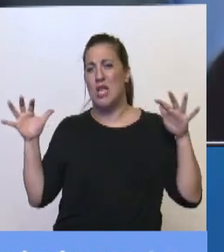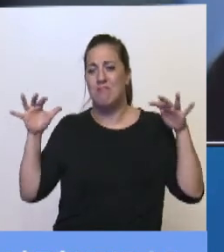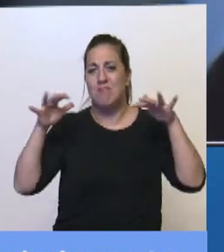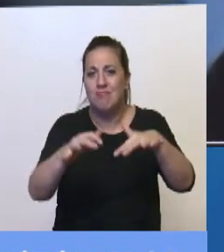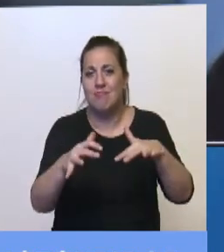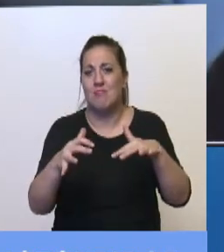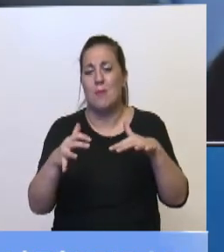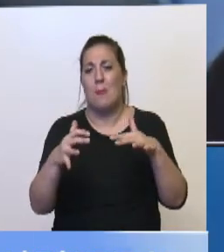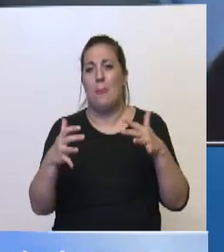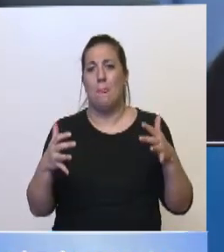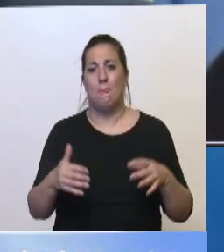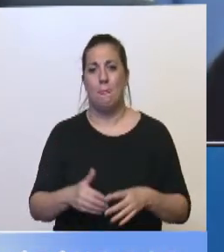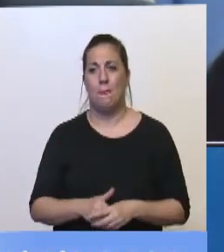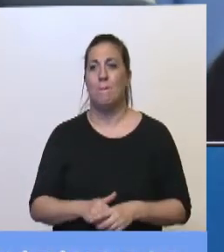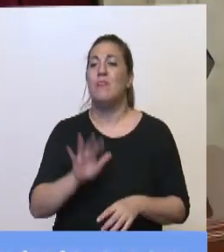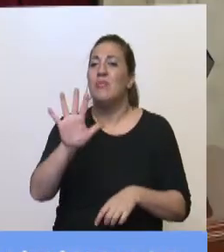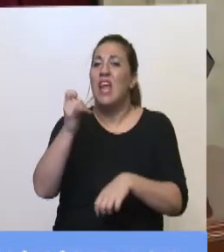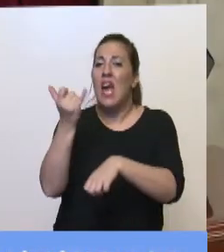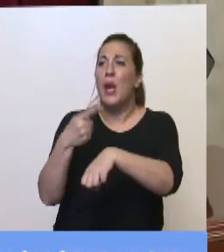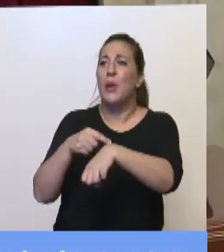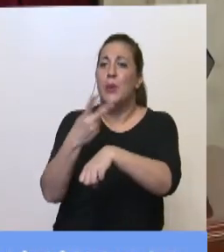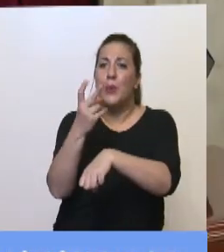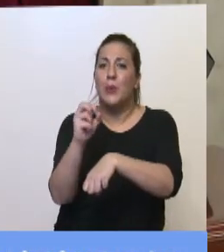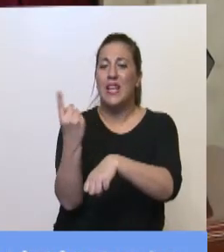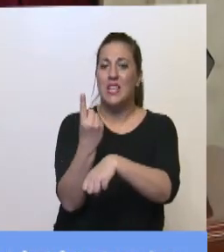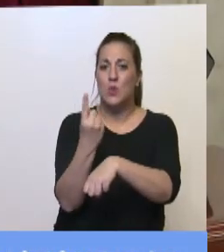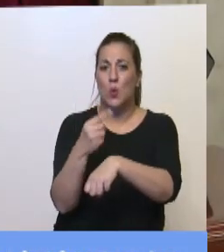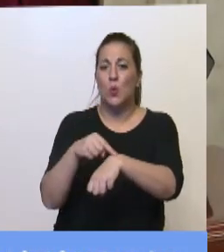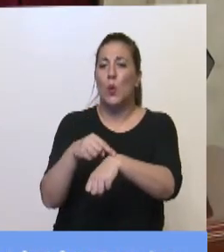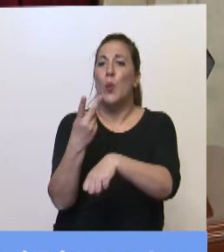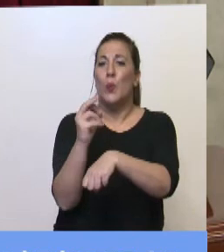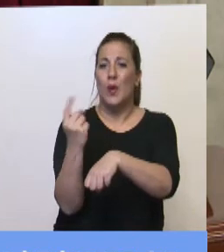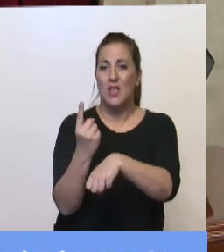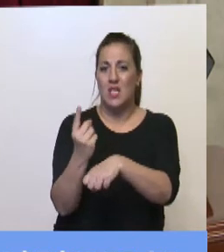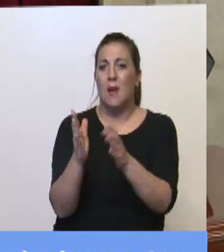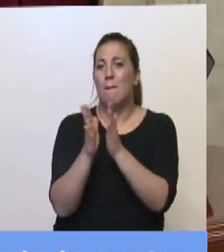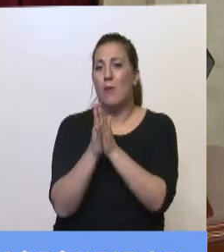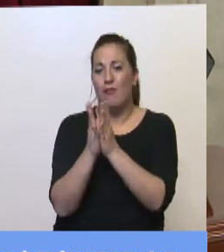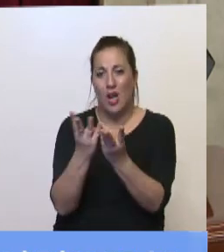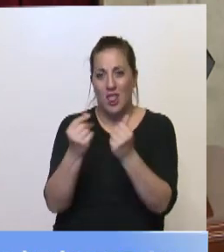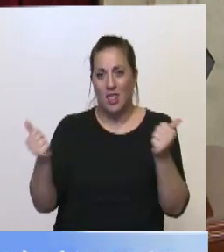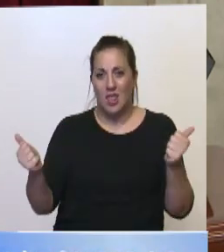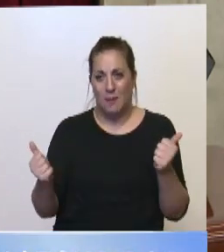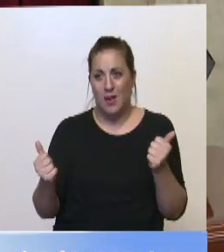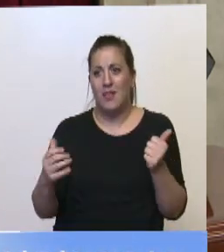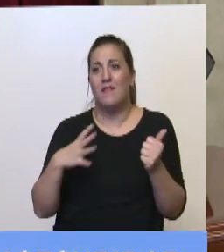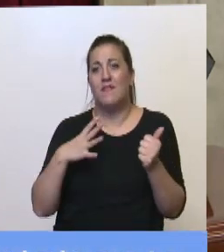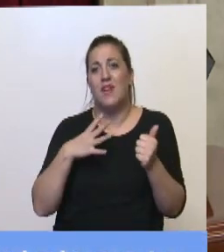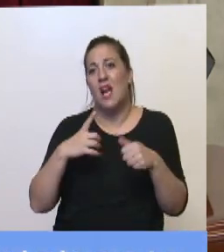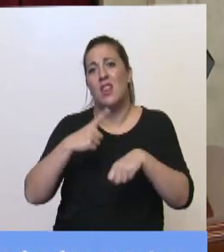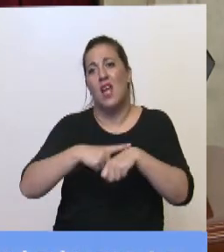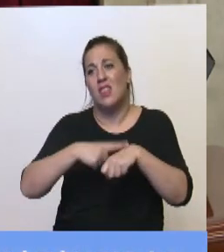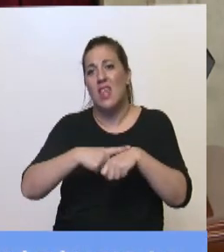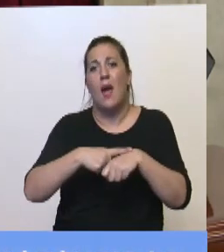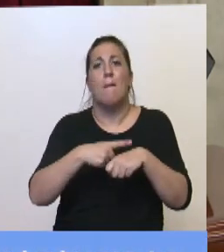Bueno, también, entre los casos que decidió metieron... Le segundos, le quedan 20 segundos, senador, así que redondé, por favor, le van a faltar mucho tiempo